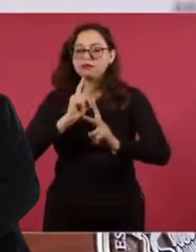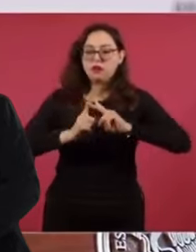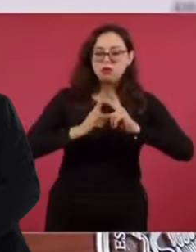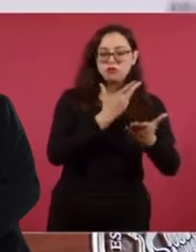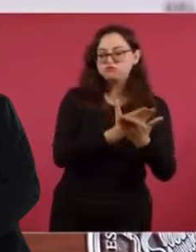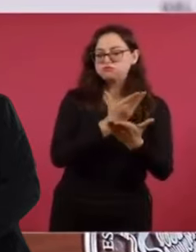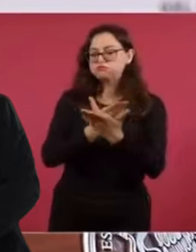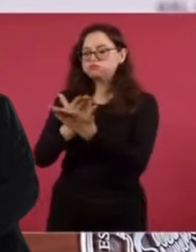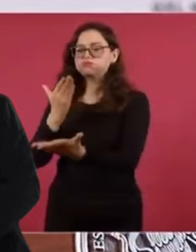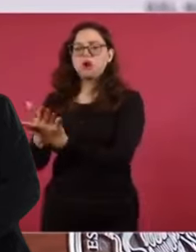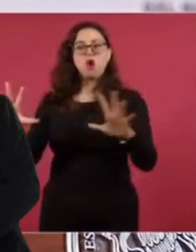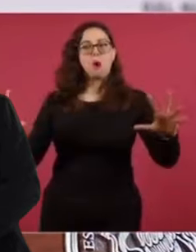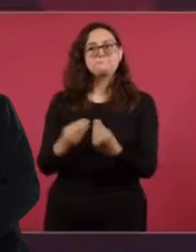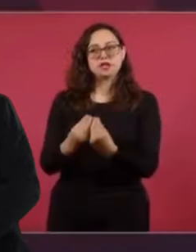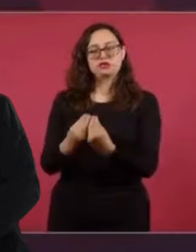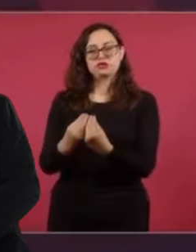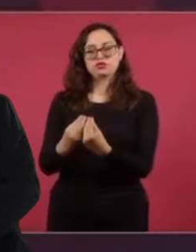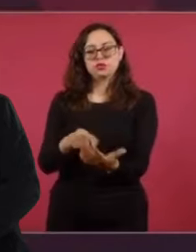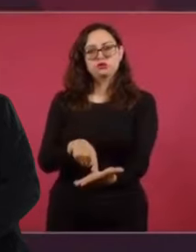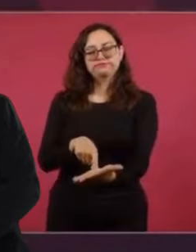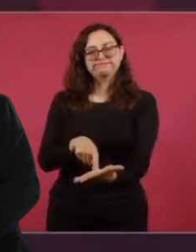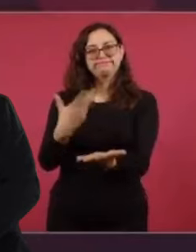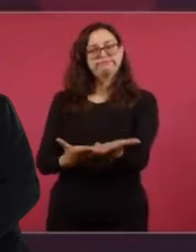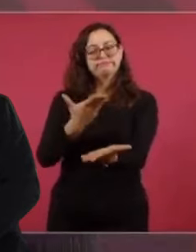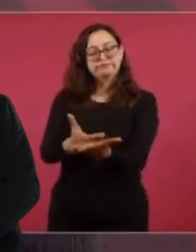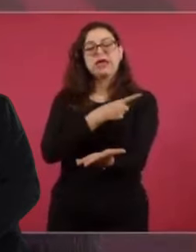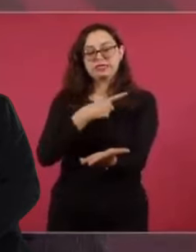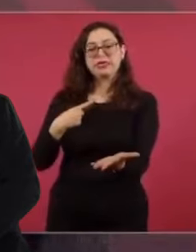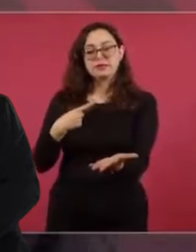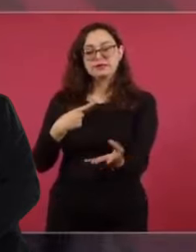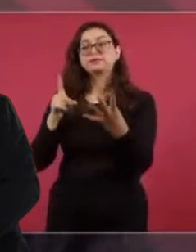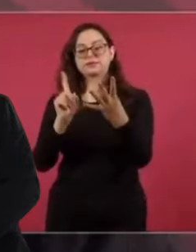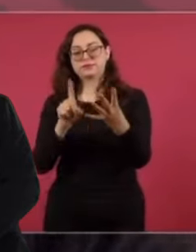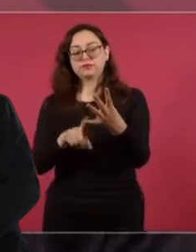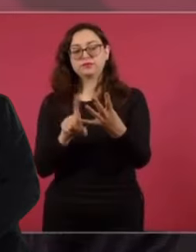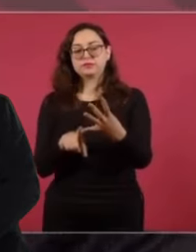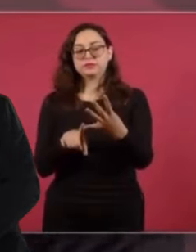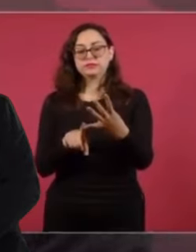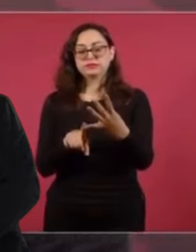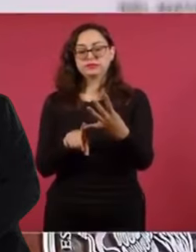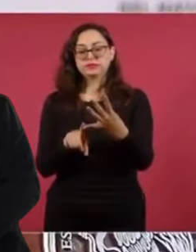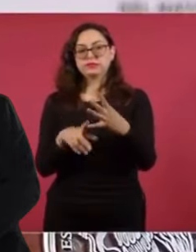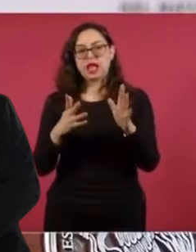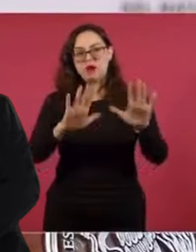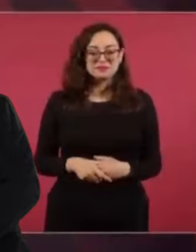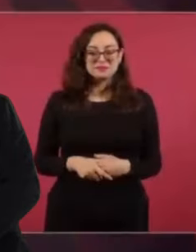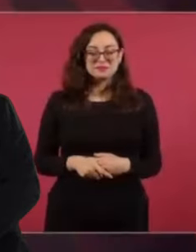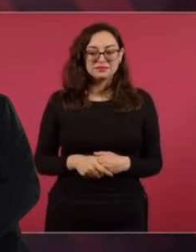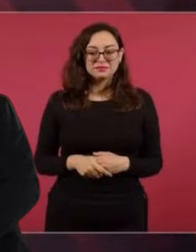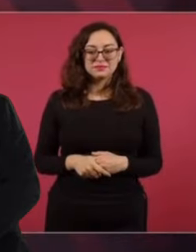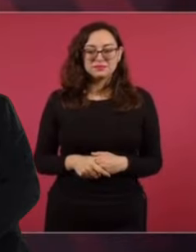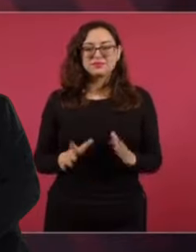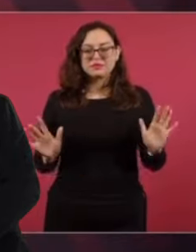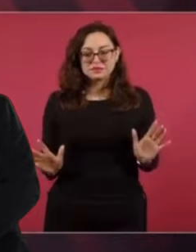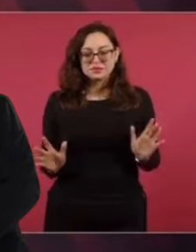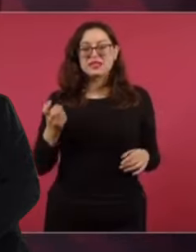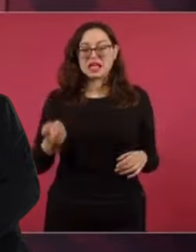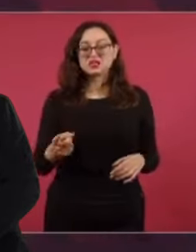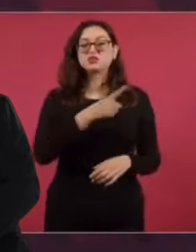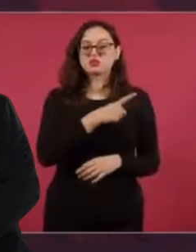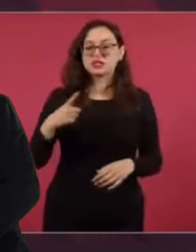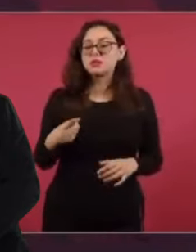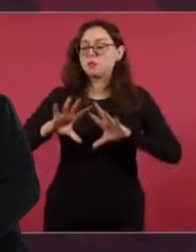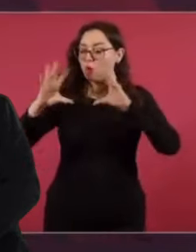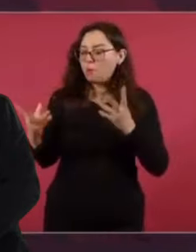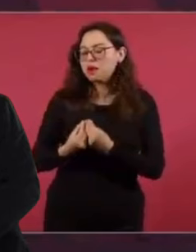del resultado electoral. Y cuarto, que no haya injerencismo, hay que esperar a que